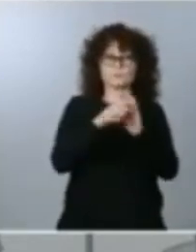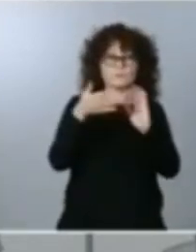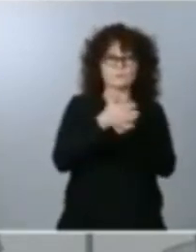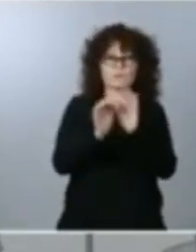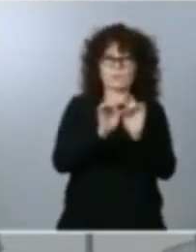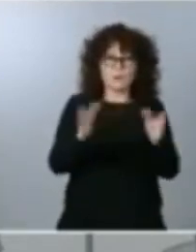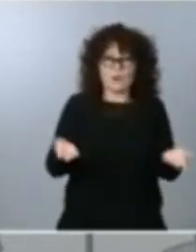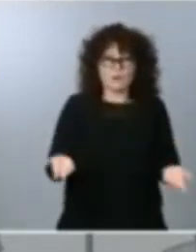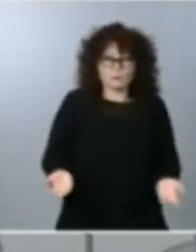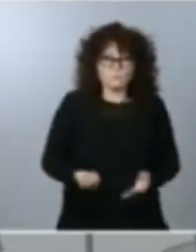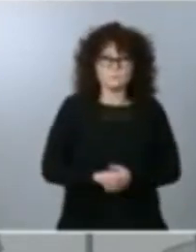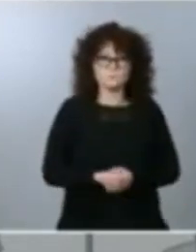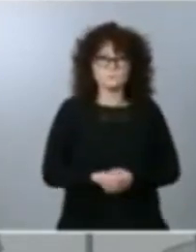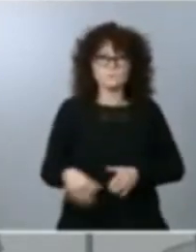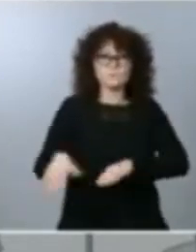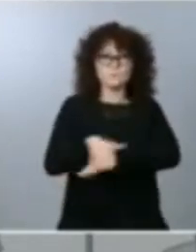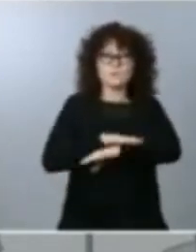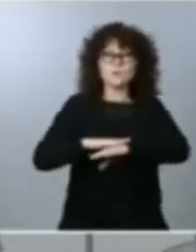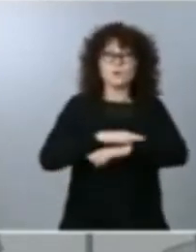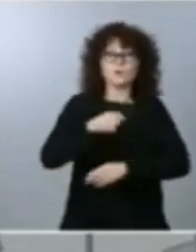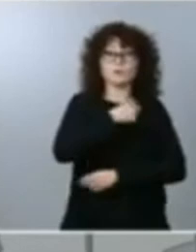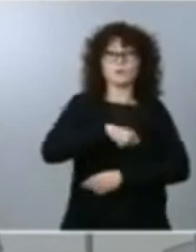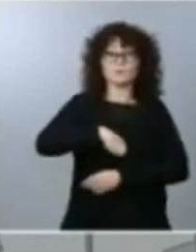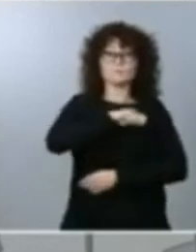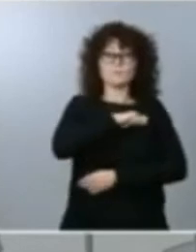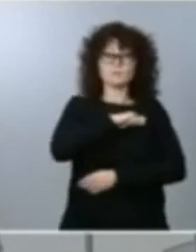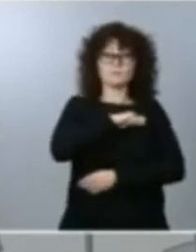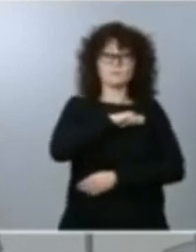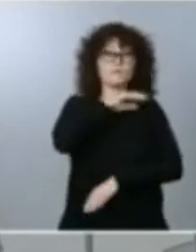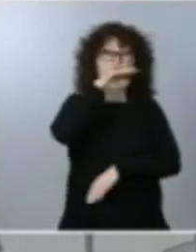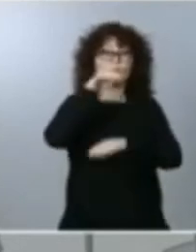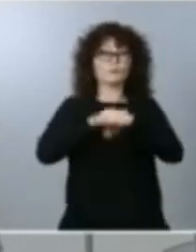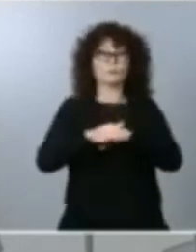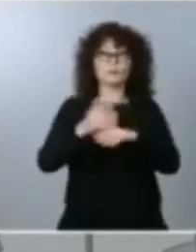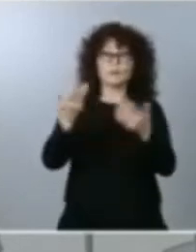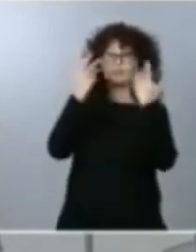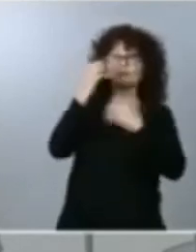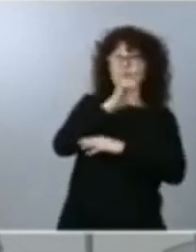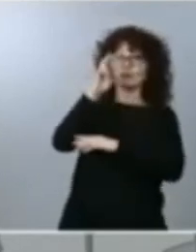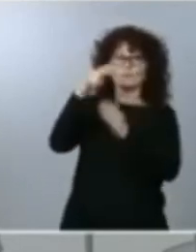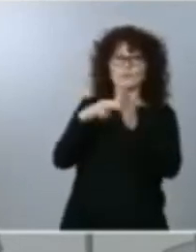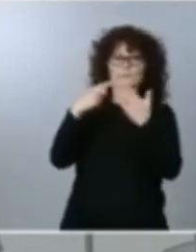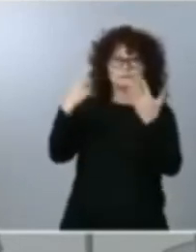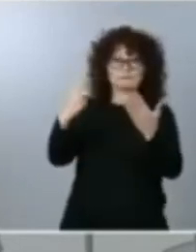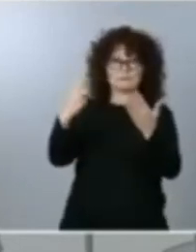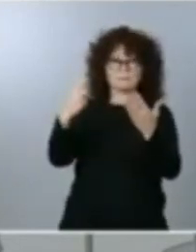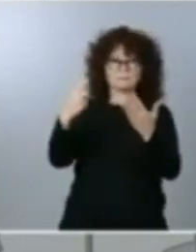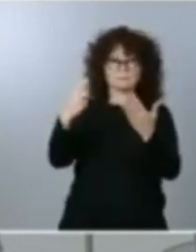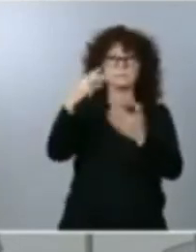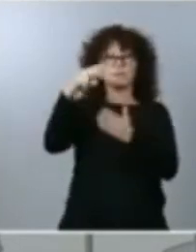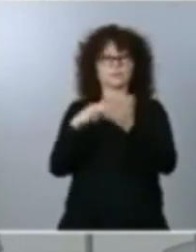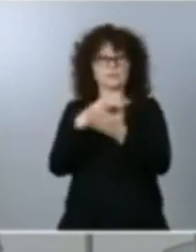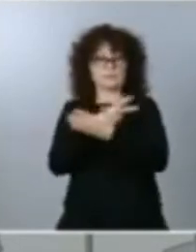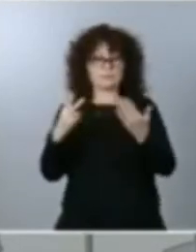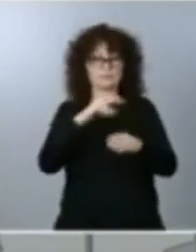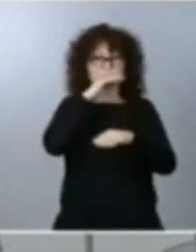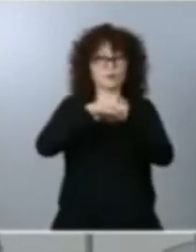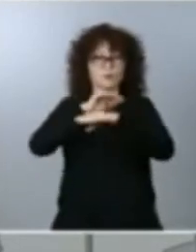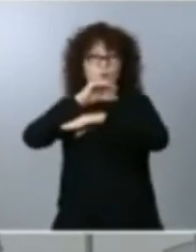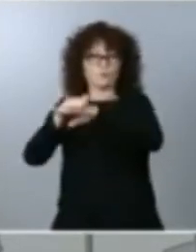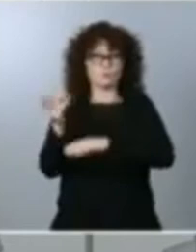lo que hace es cumplir con las recomendaciones del Consejo de Europa del año 2006 y del año 2017 y efectivamente